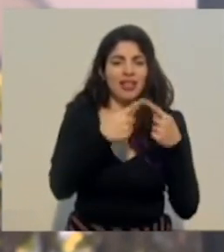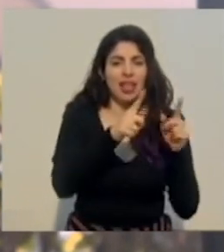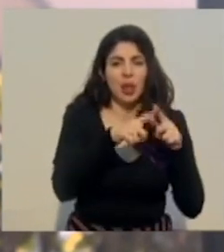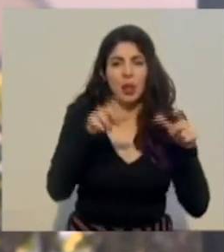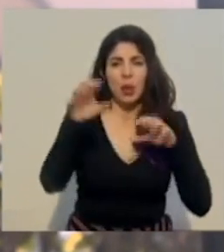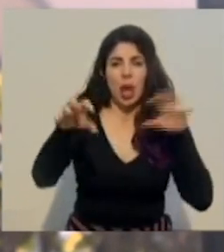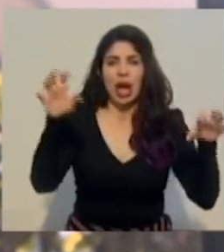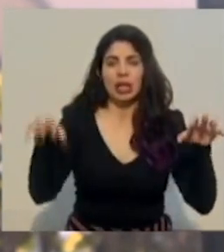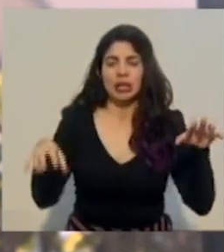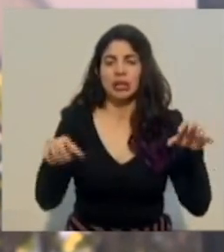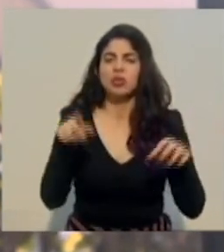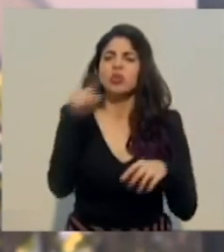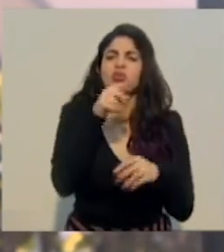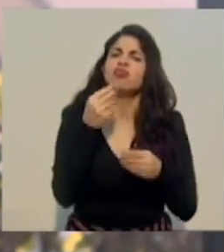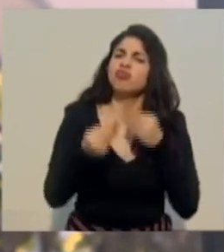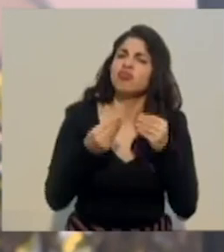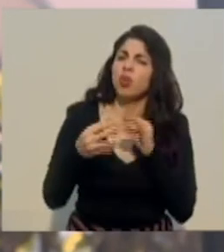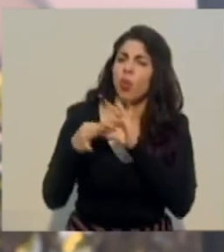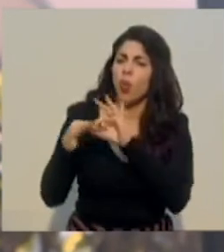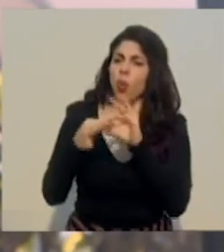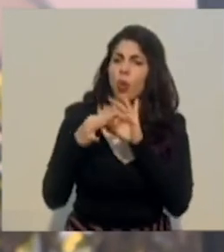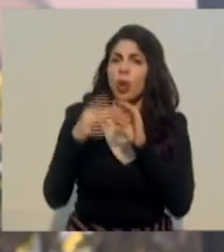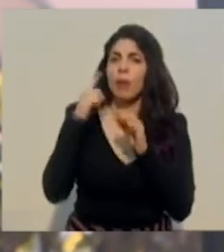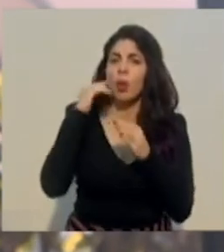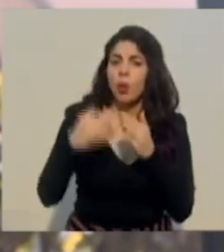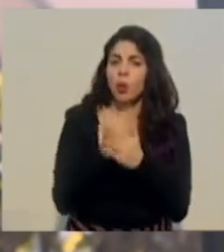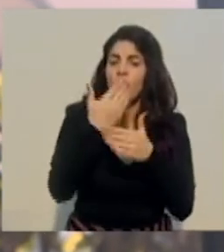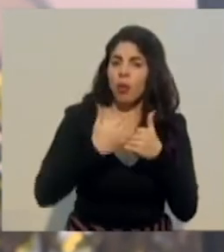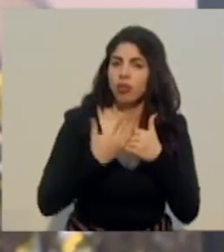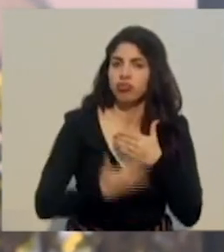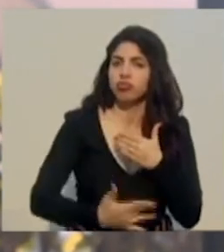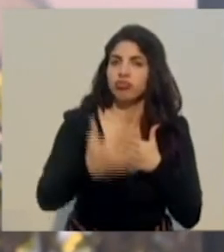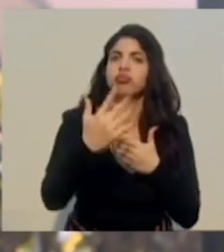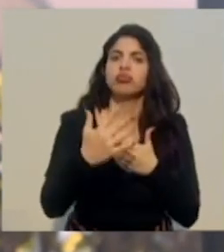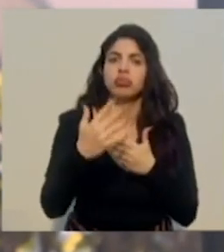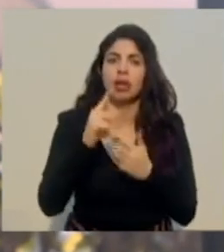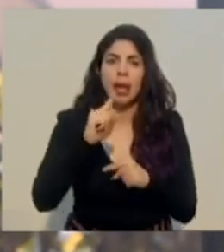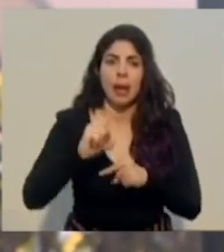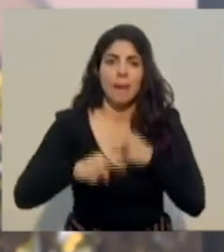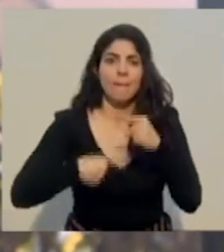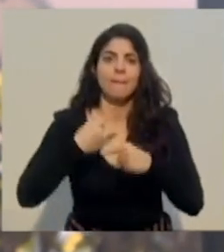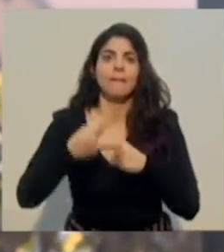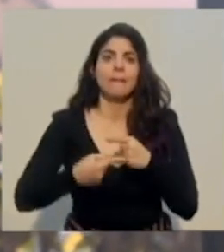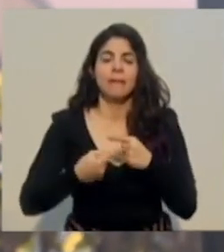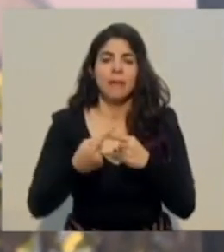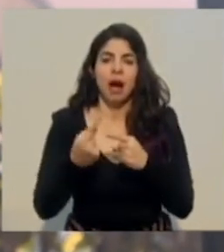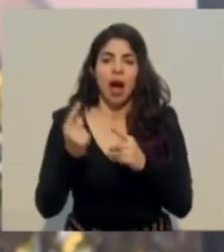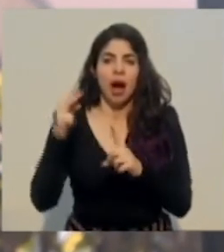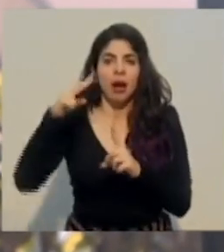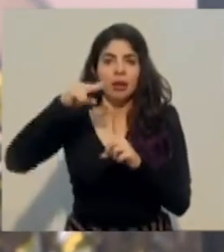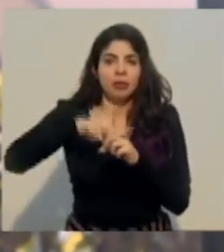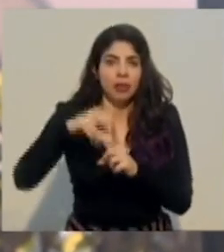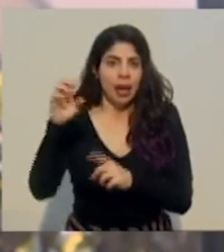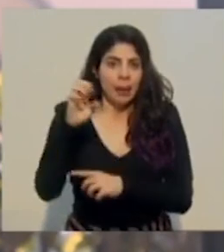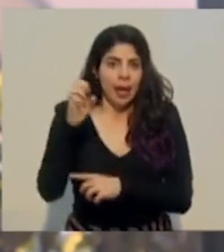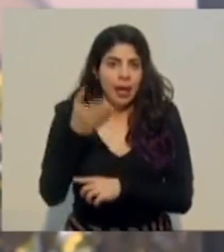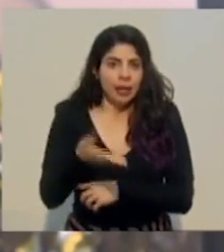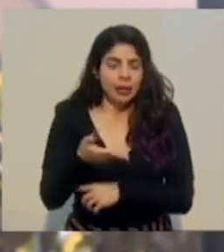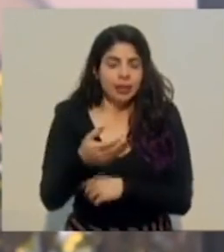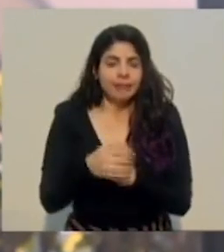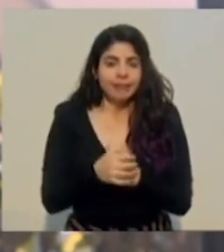de cara a la nueva etapa en que se va a asumir la emergencia sanitaria que está enfrentando el país?